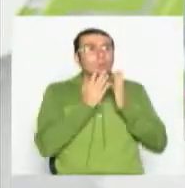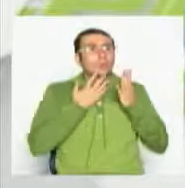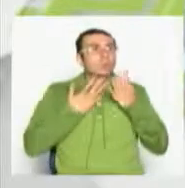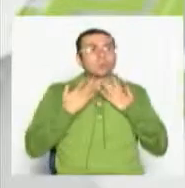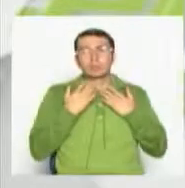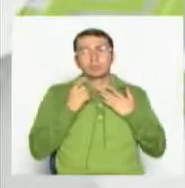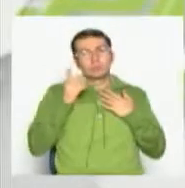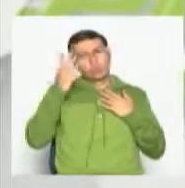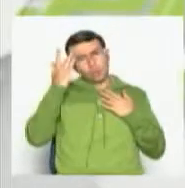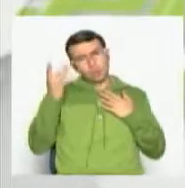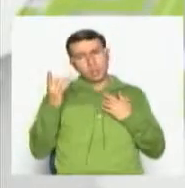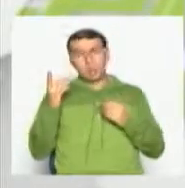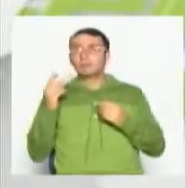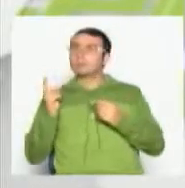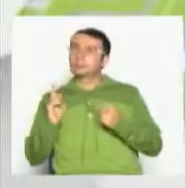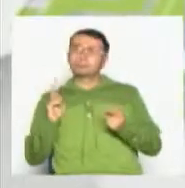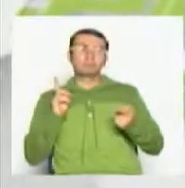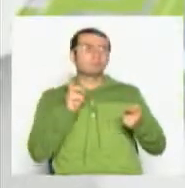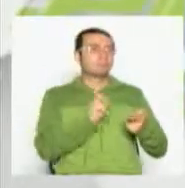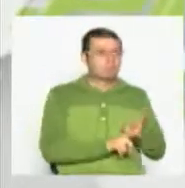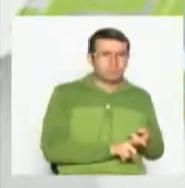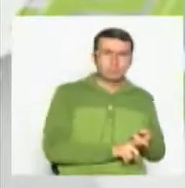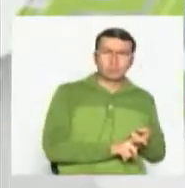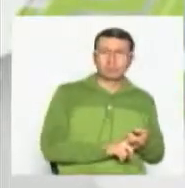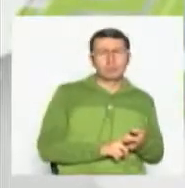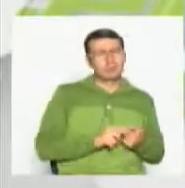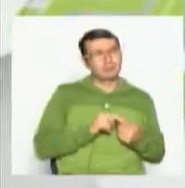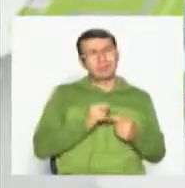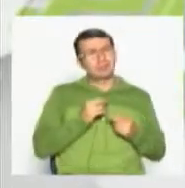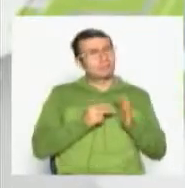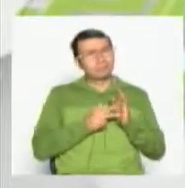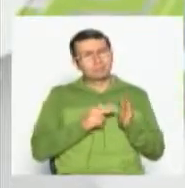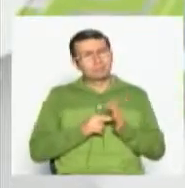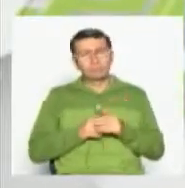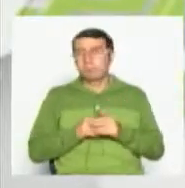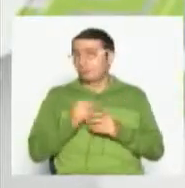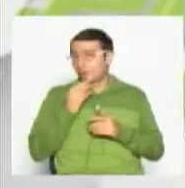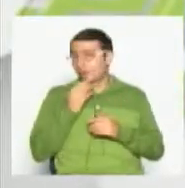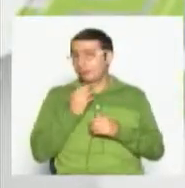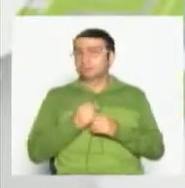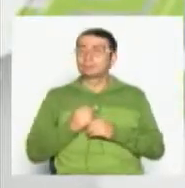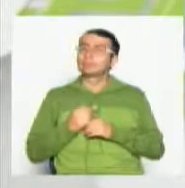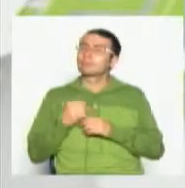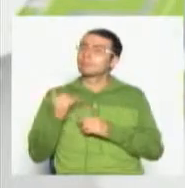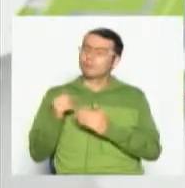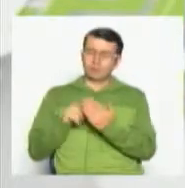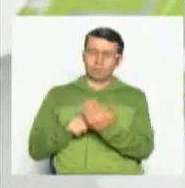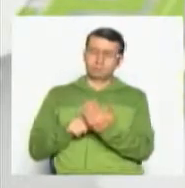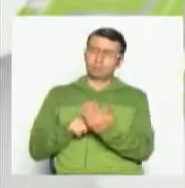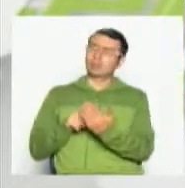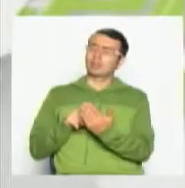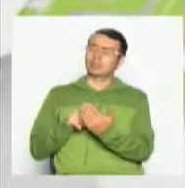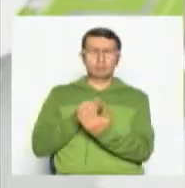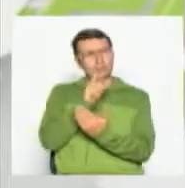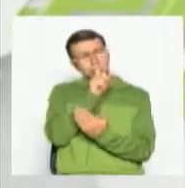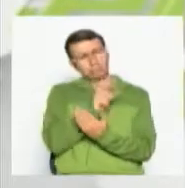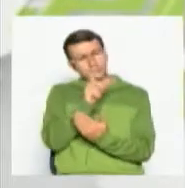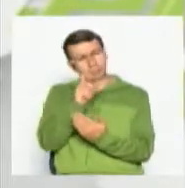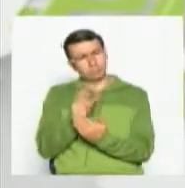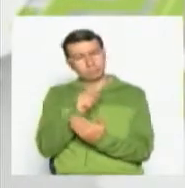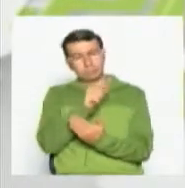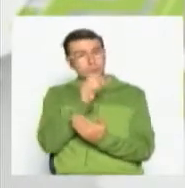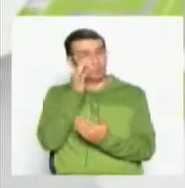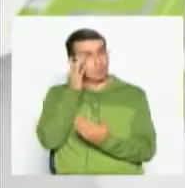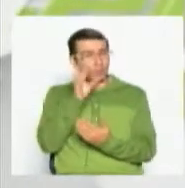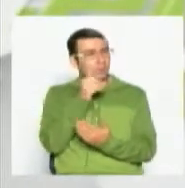motivos que los condujeron a. me explico, muchos de estos, refiere la literatura, son personas que por un